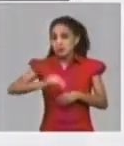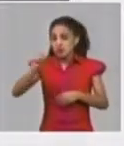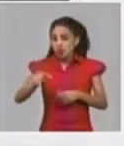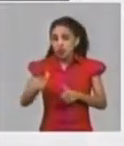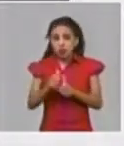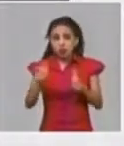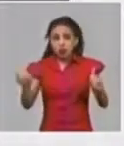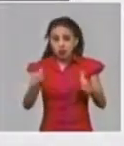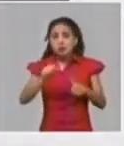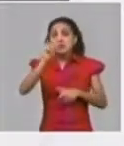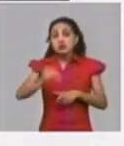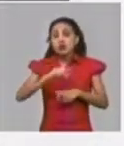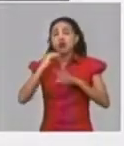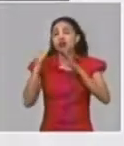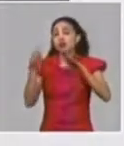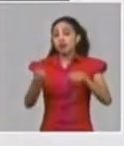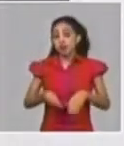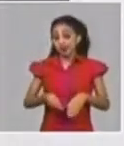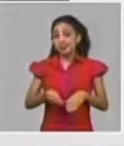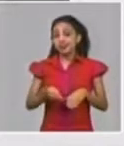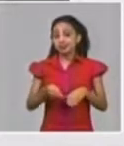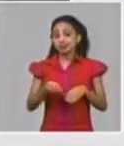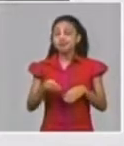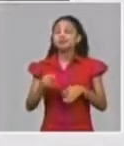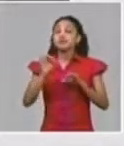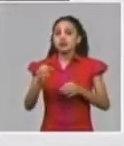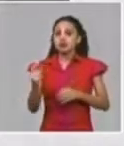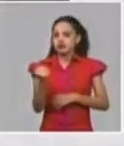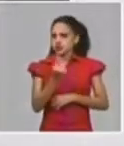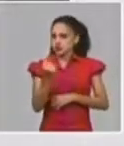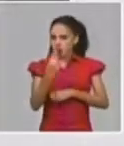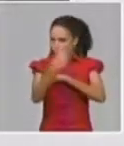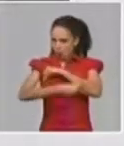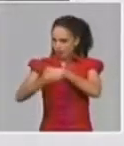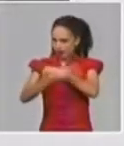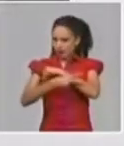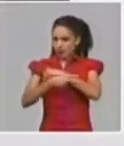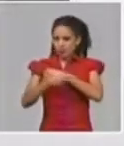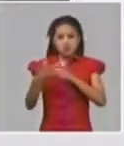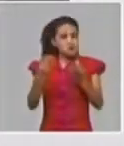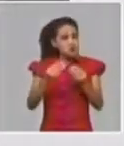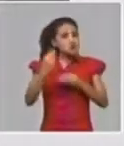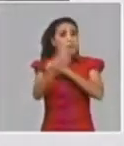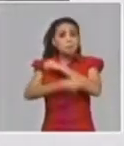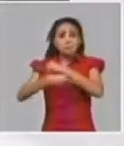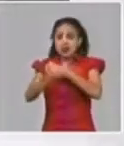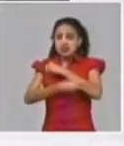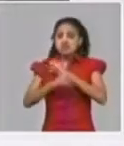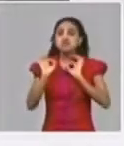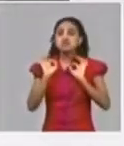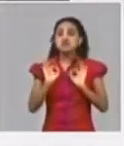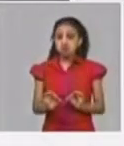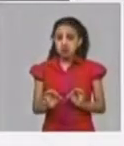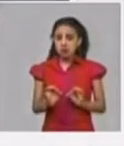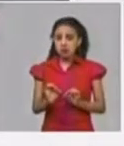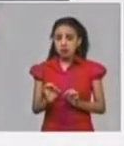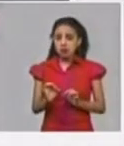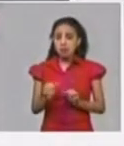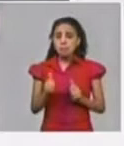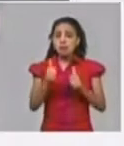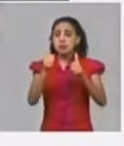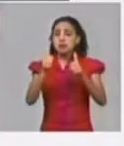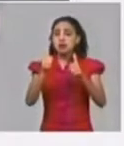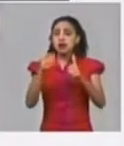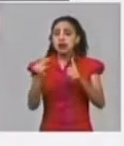y después pasan más trabajos para bajar y no ha sido solo uno no ha sido solo uno han varios países los que han entrado en esa situación